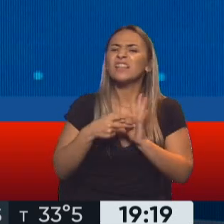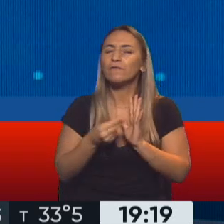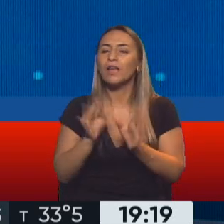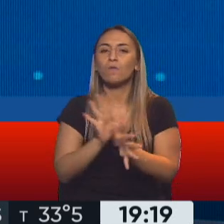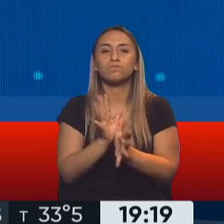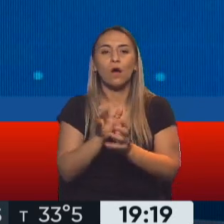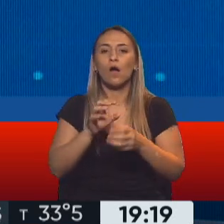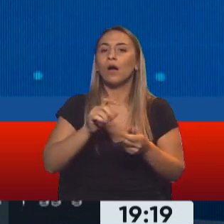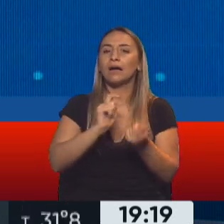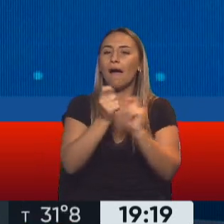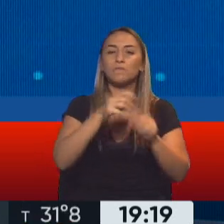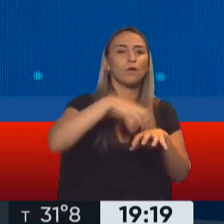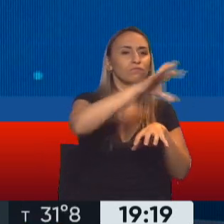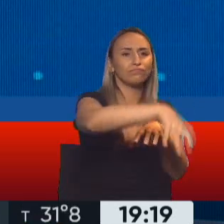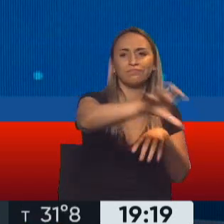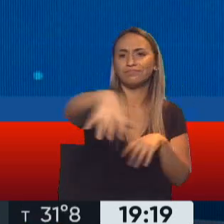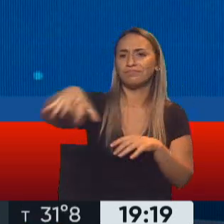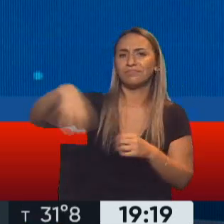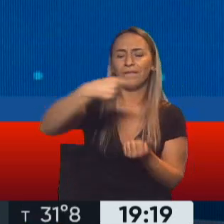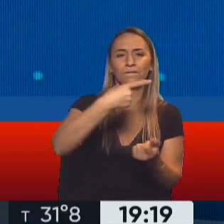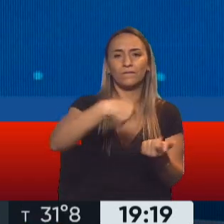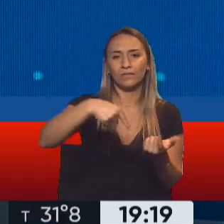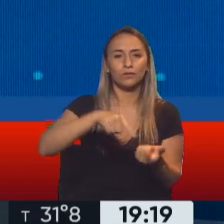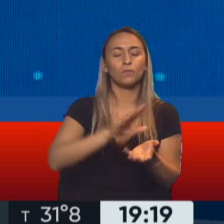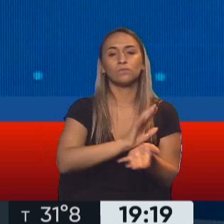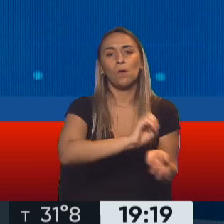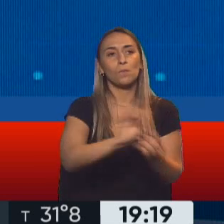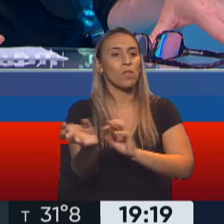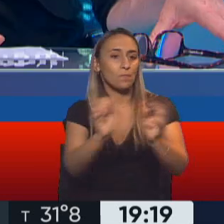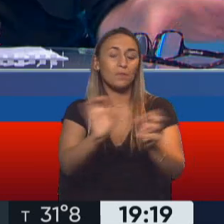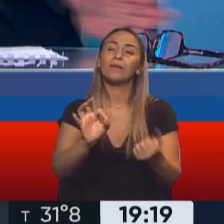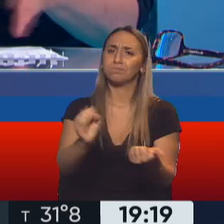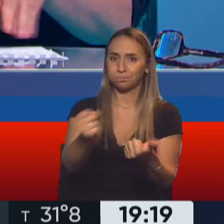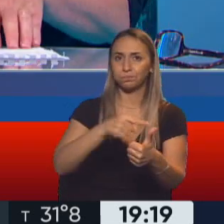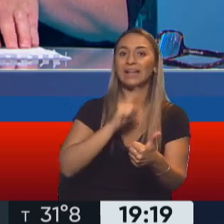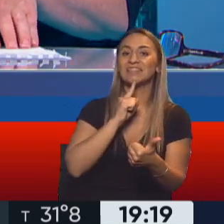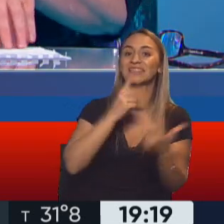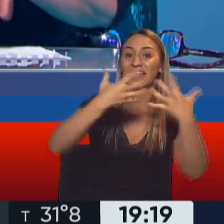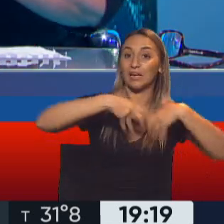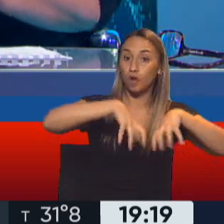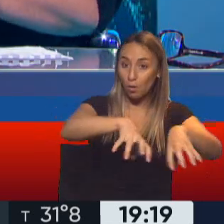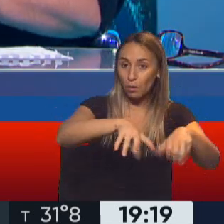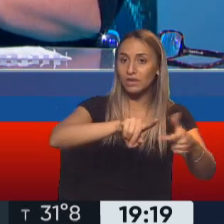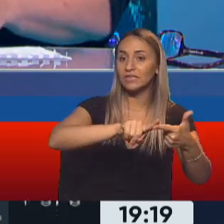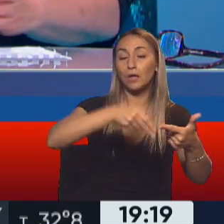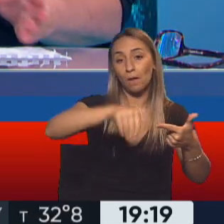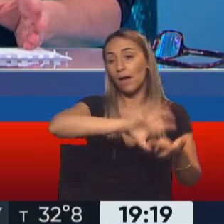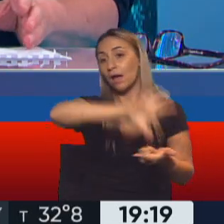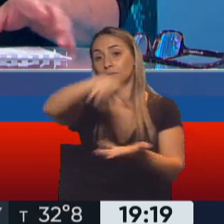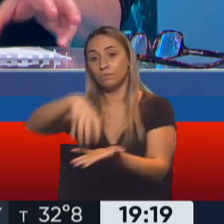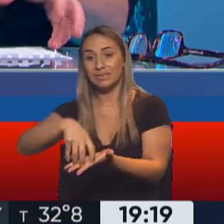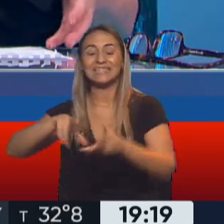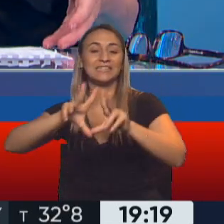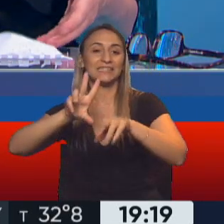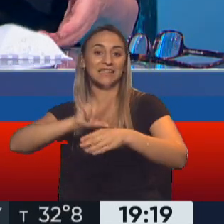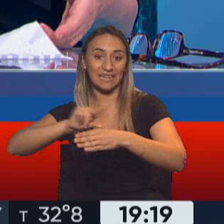por ahora es en Santa Teresita? Estuvimos en Tecnópolis y lo vamos a tener en Santa Teresita, en el